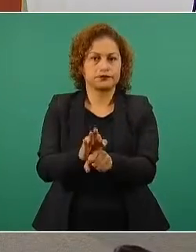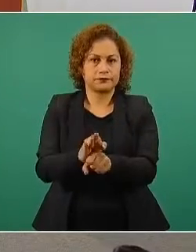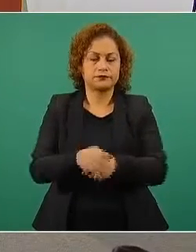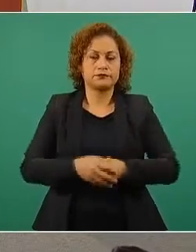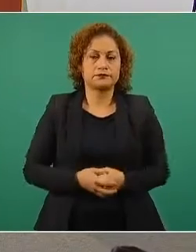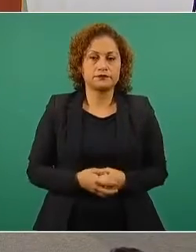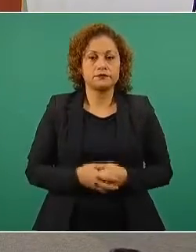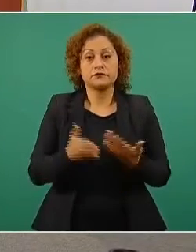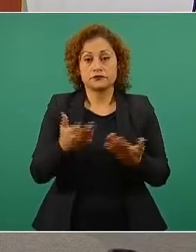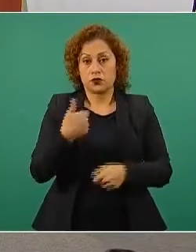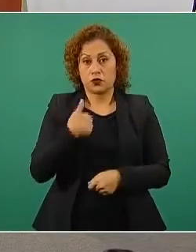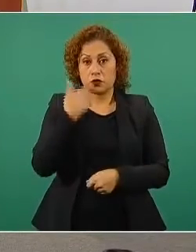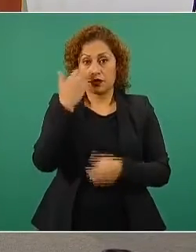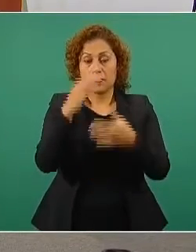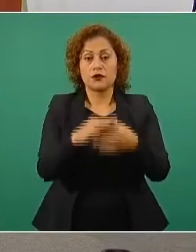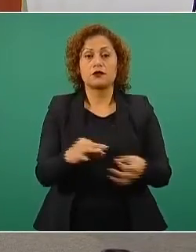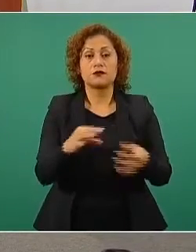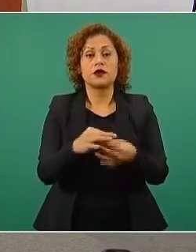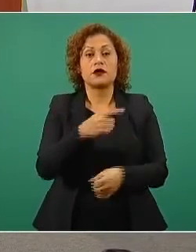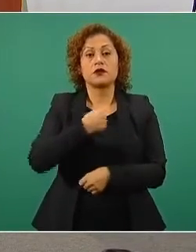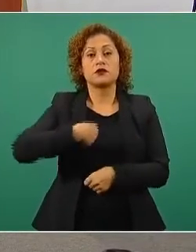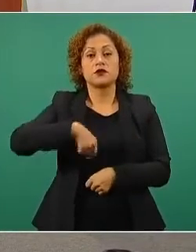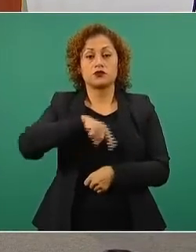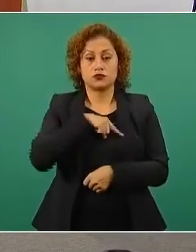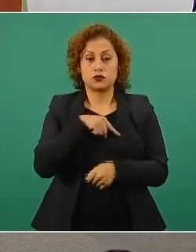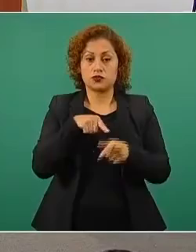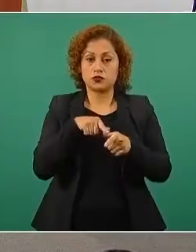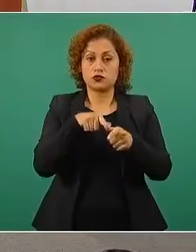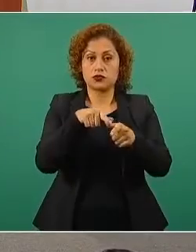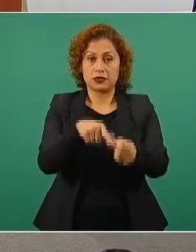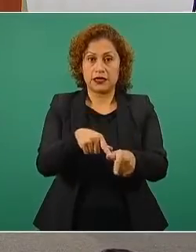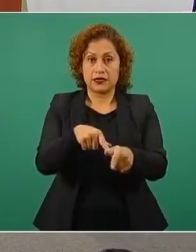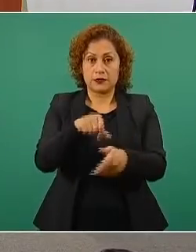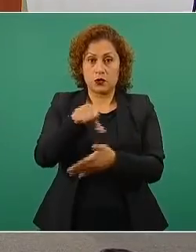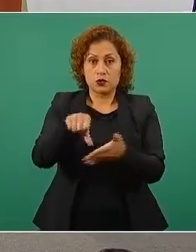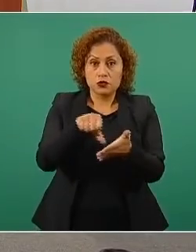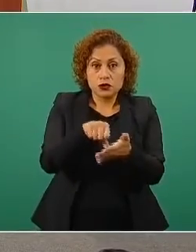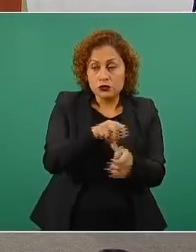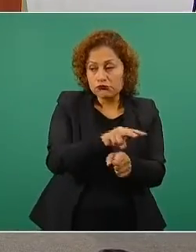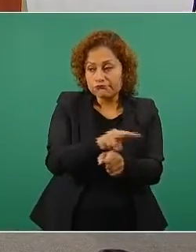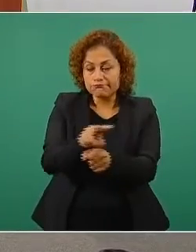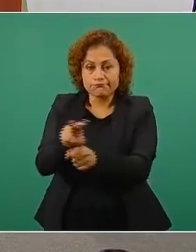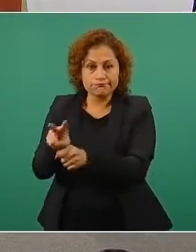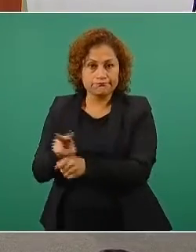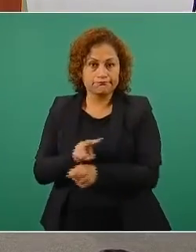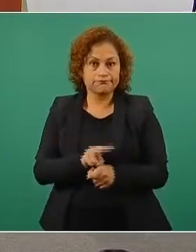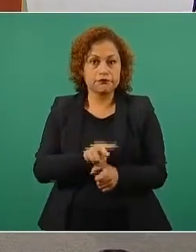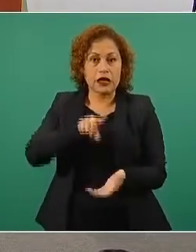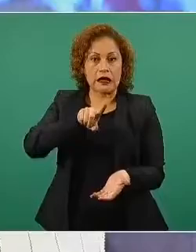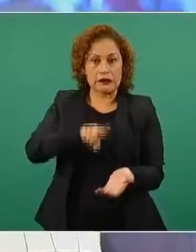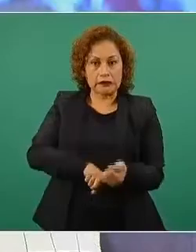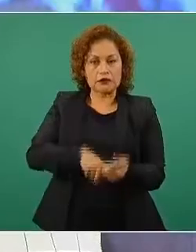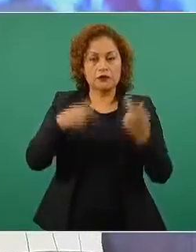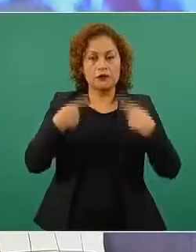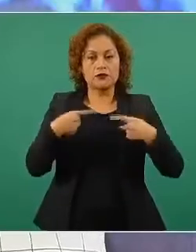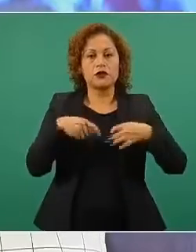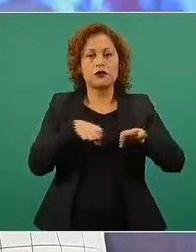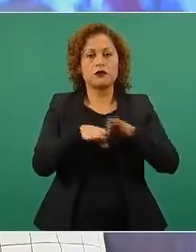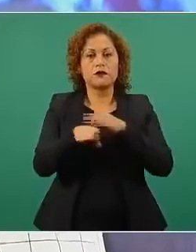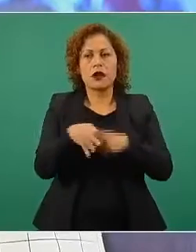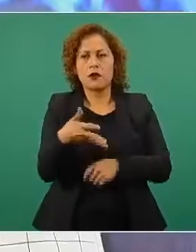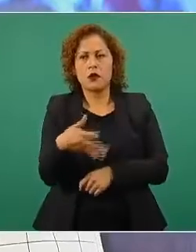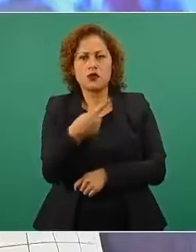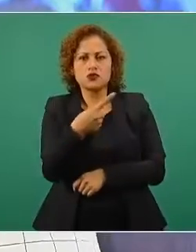con la operación del centro de monitoreo, ahí participan más de 100 servidores públicos,